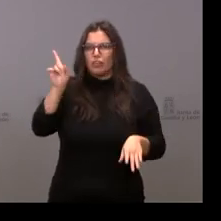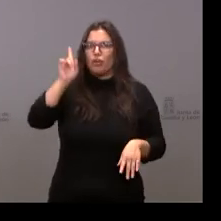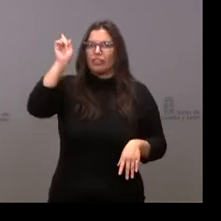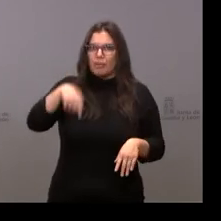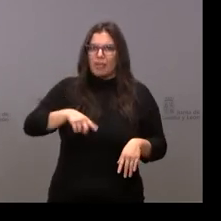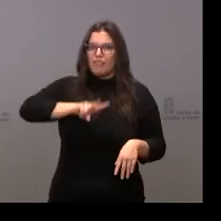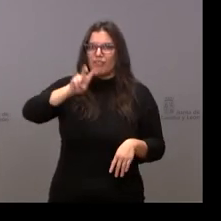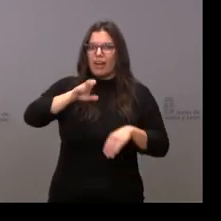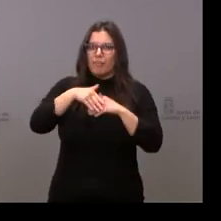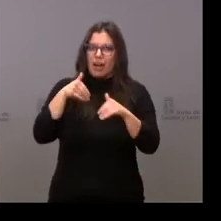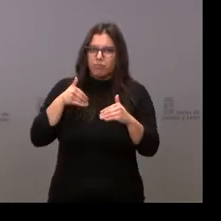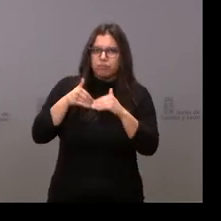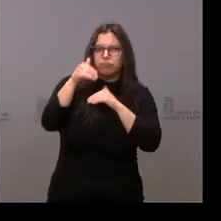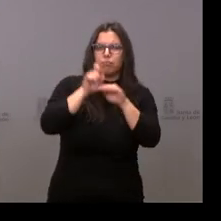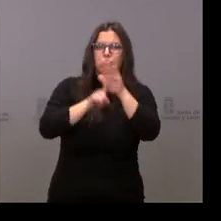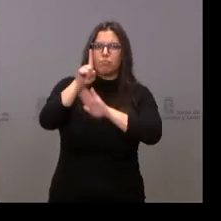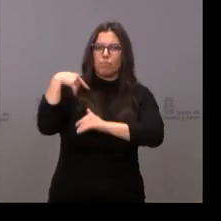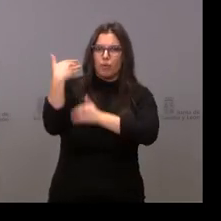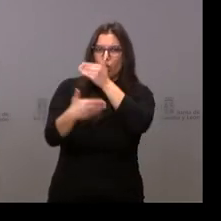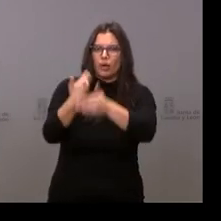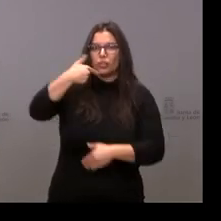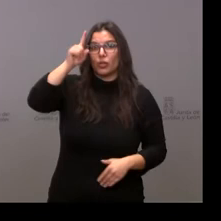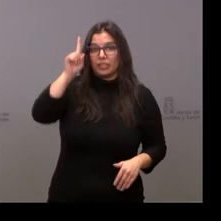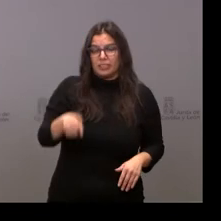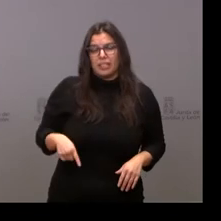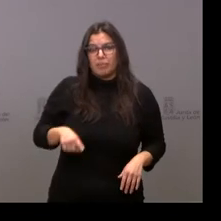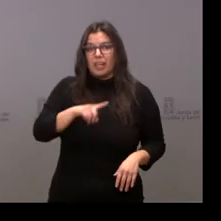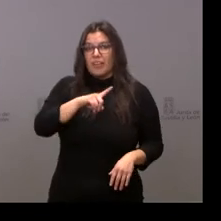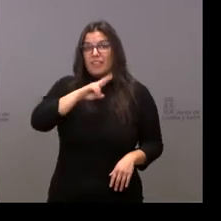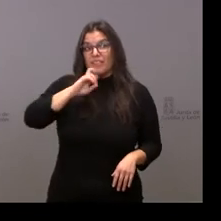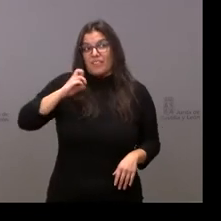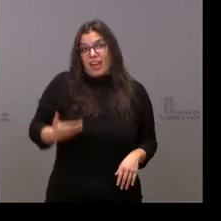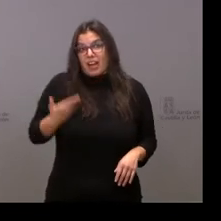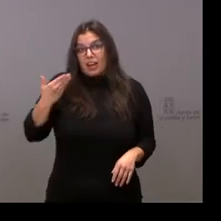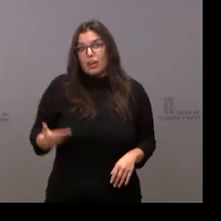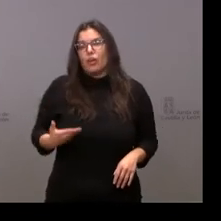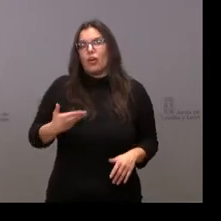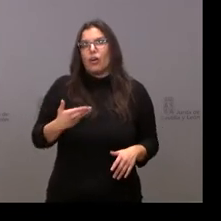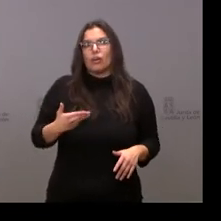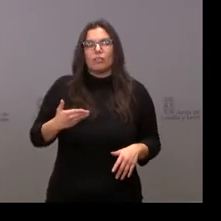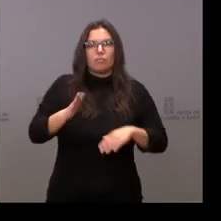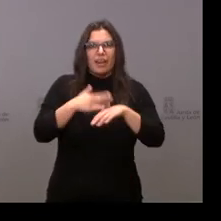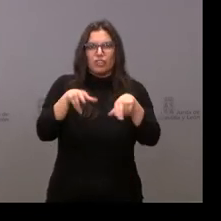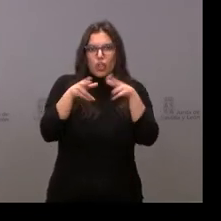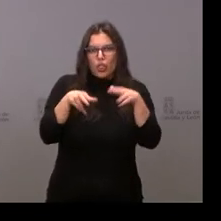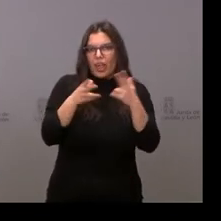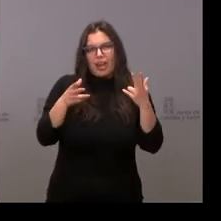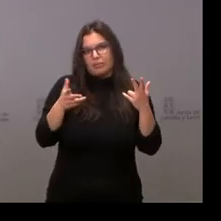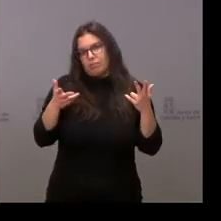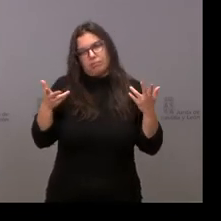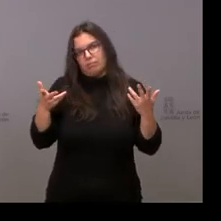de nuestra nación y también tiene un valor actualmente en lo social sin duda